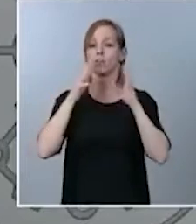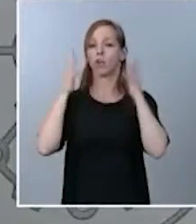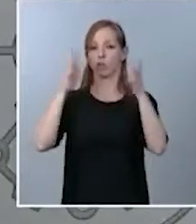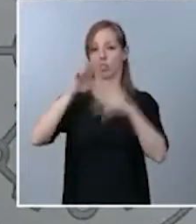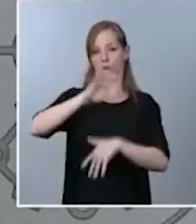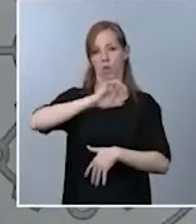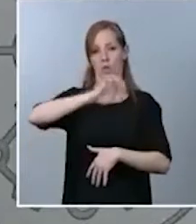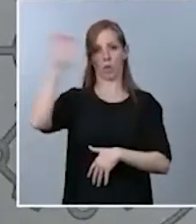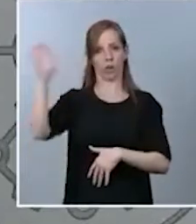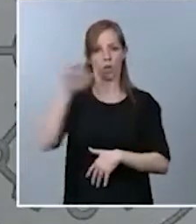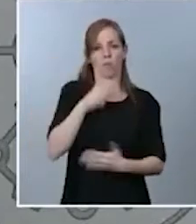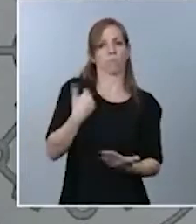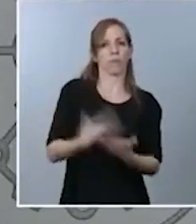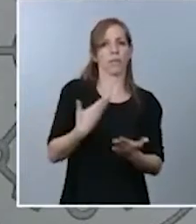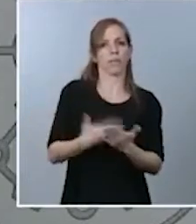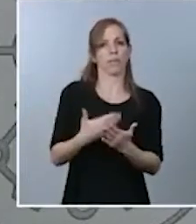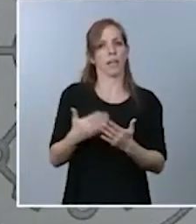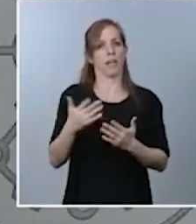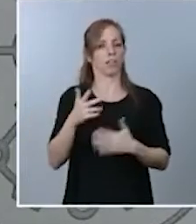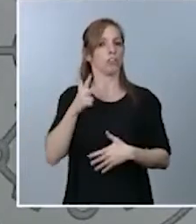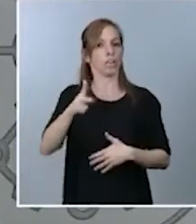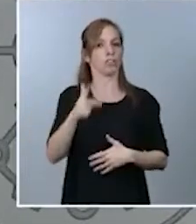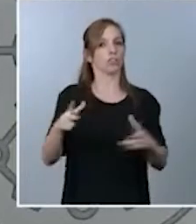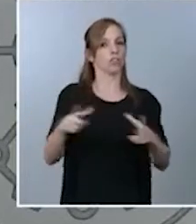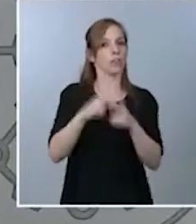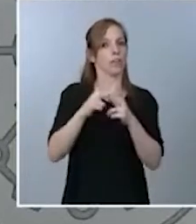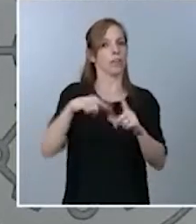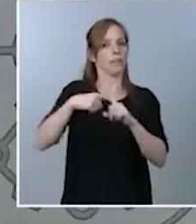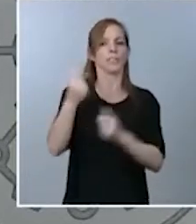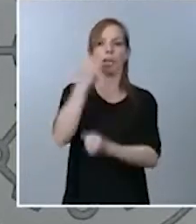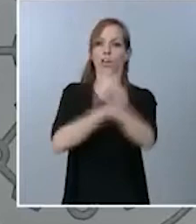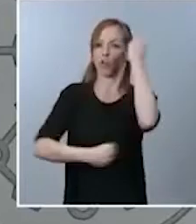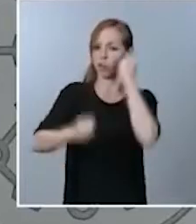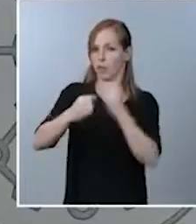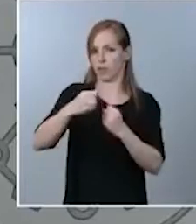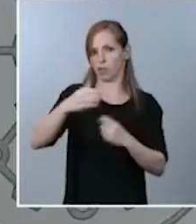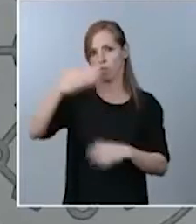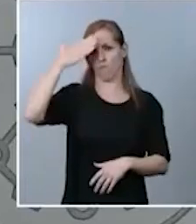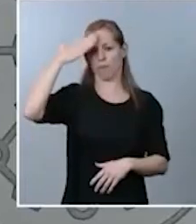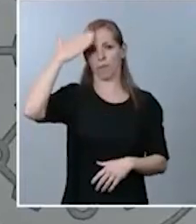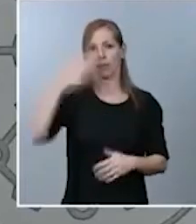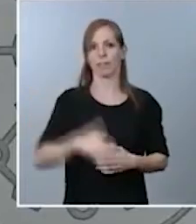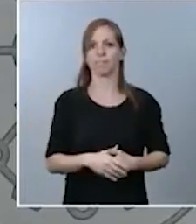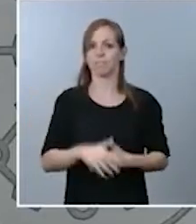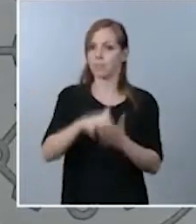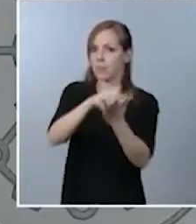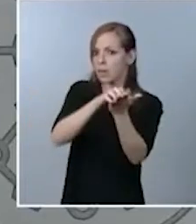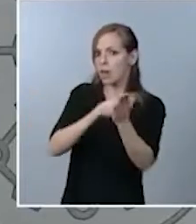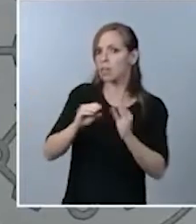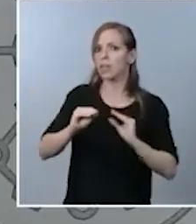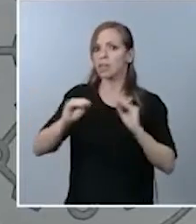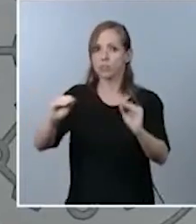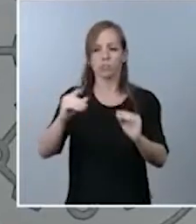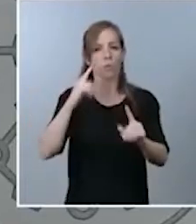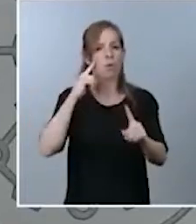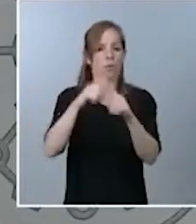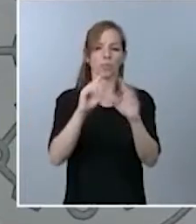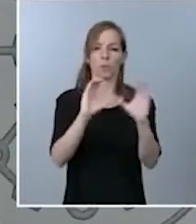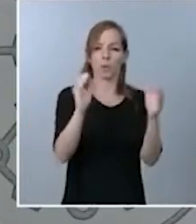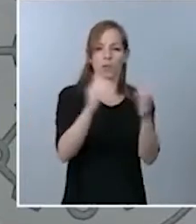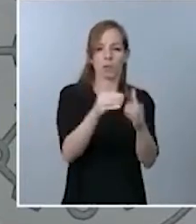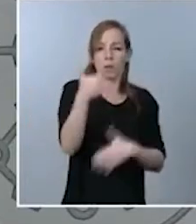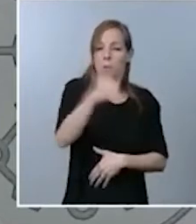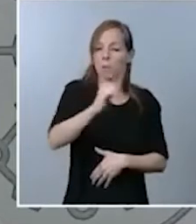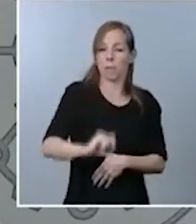económicos fundamentales. Esta carta, recuerden, aboga por una protección de los colectivos sociales más vulnerables, especialmente